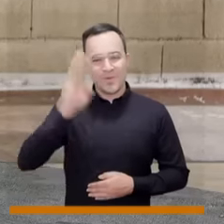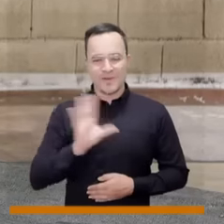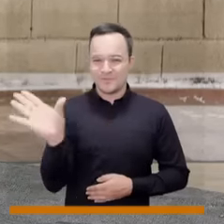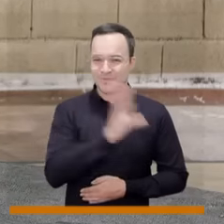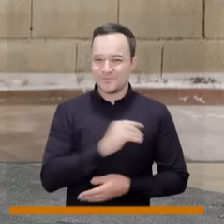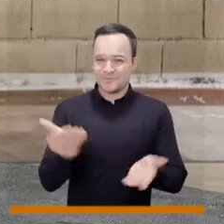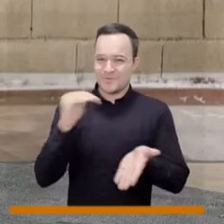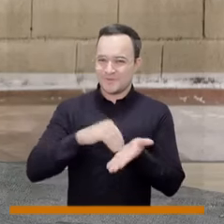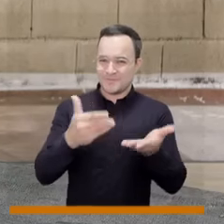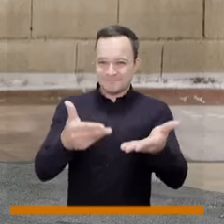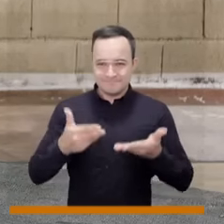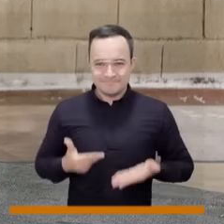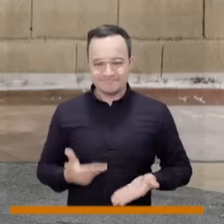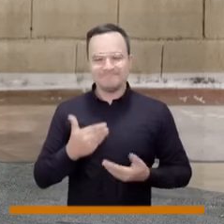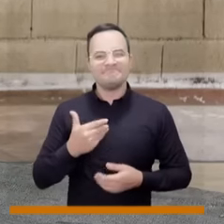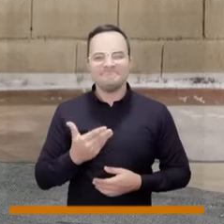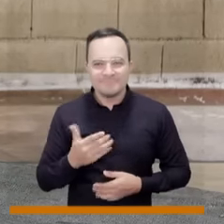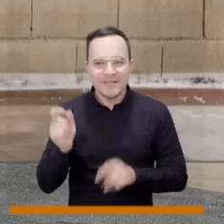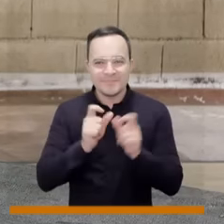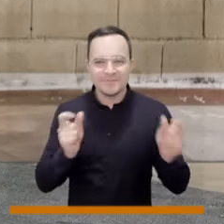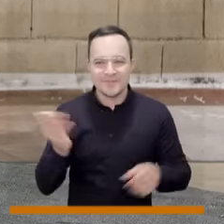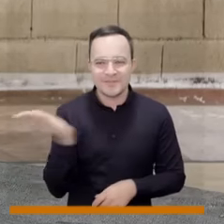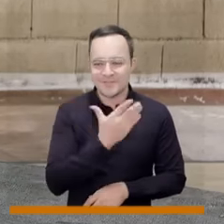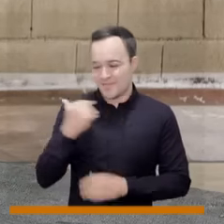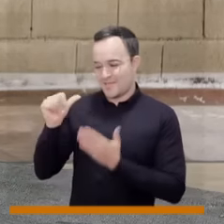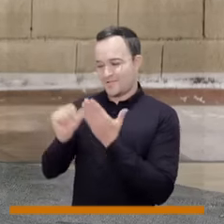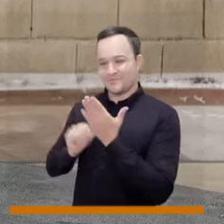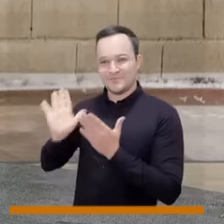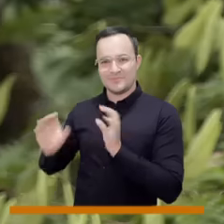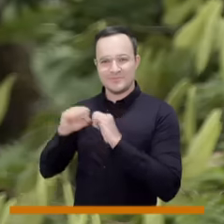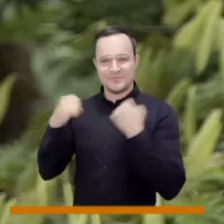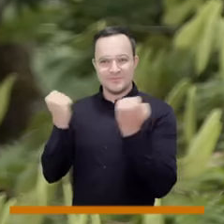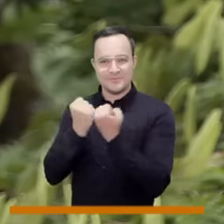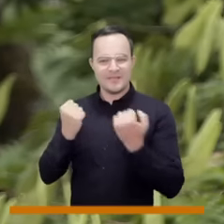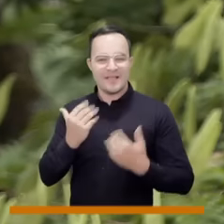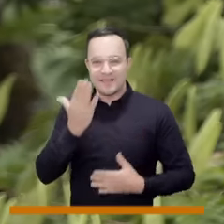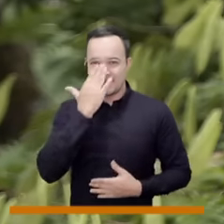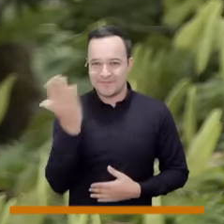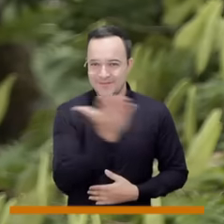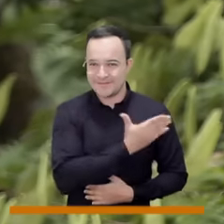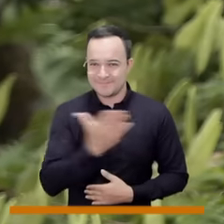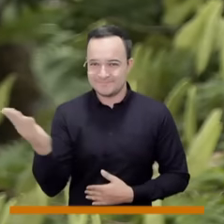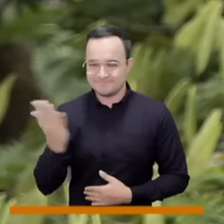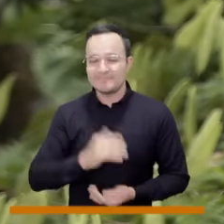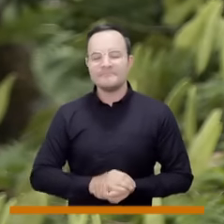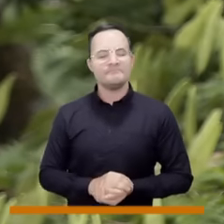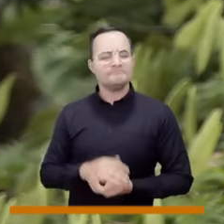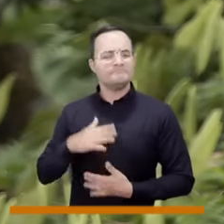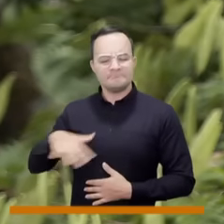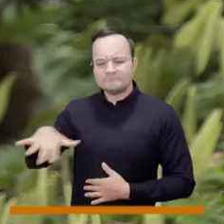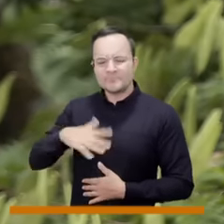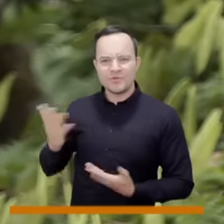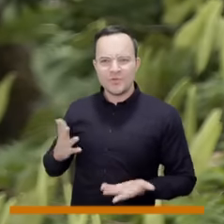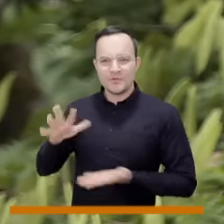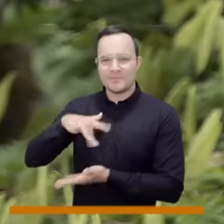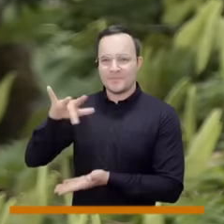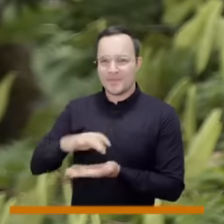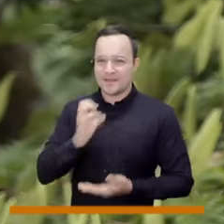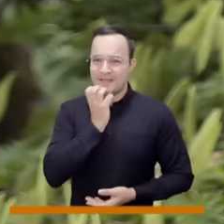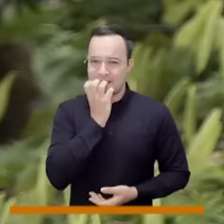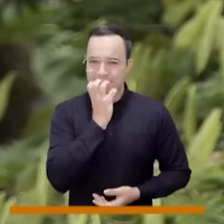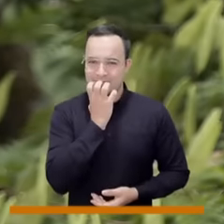Hola, bienvenidos una vez más a de frente a la gente, programa de Telemedellín, hoy desde el canal Parque,